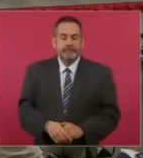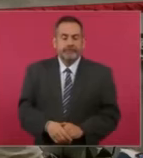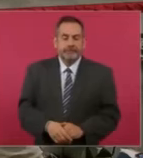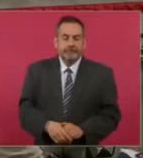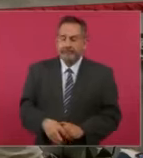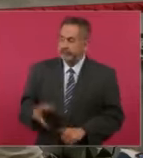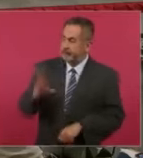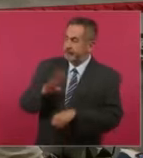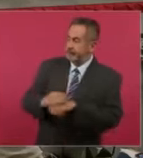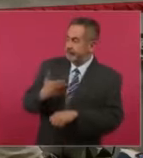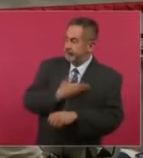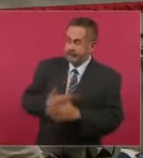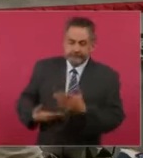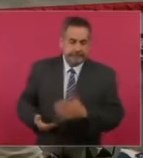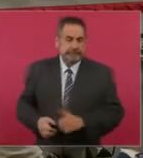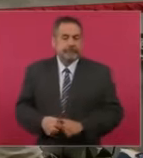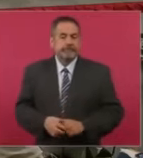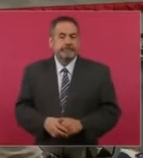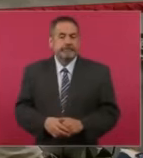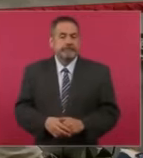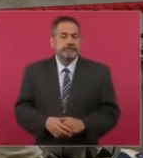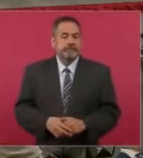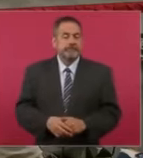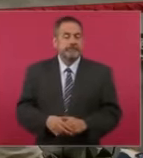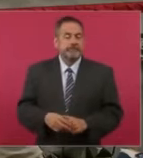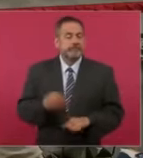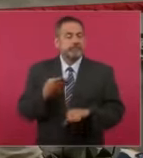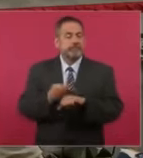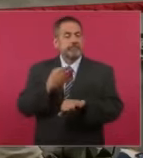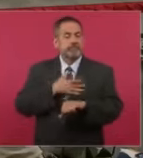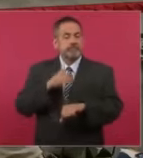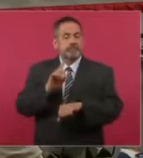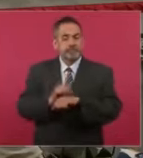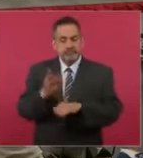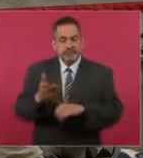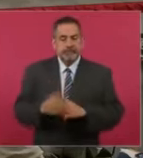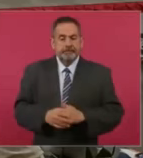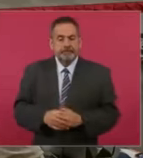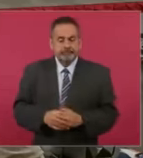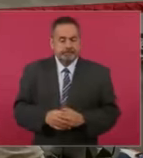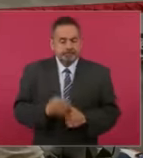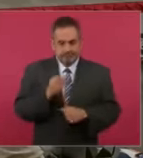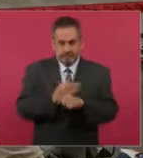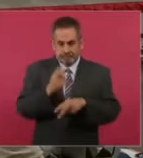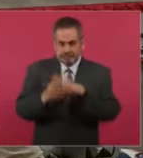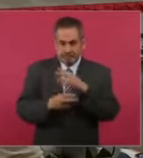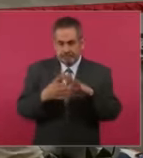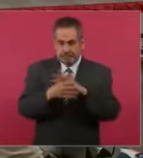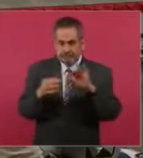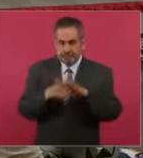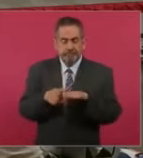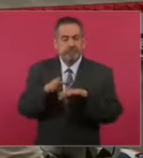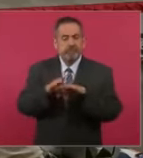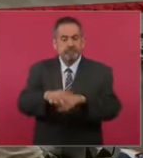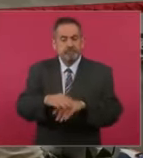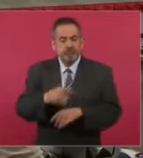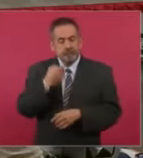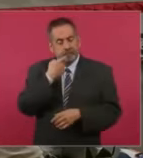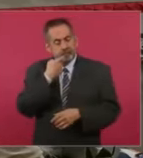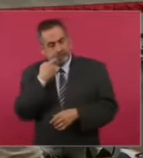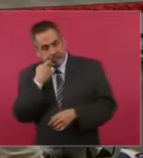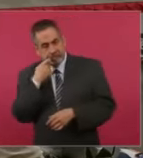Con su permiso, presidente. Muy buenos días. Vamos a comentar sobre las adicciones y